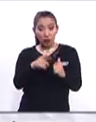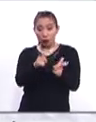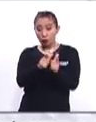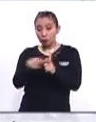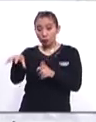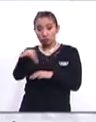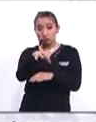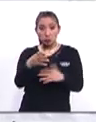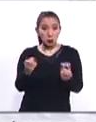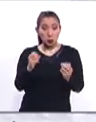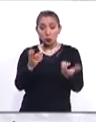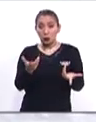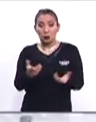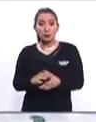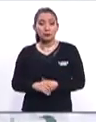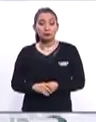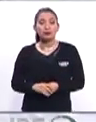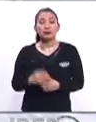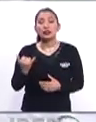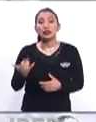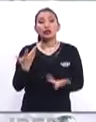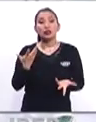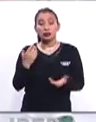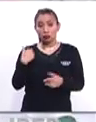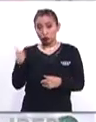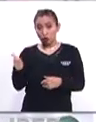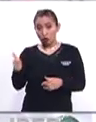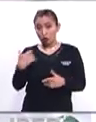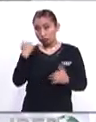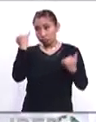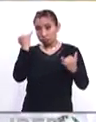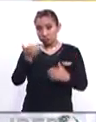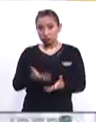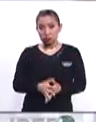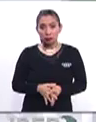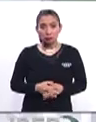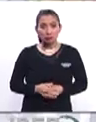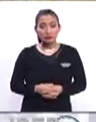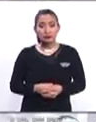agrupamientos, agrupaciones, y actúo de manera solitaria?